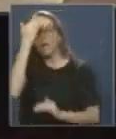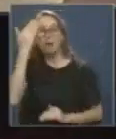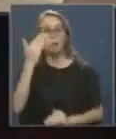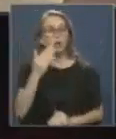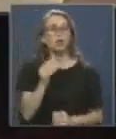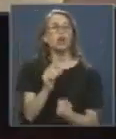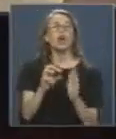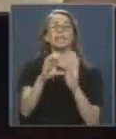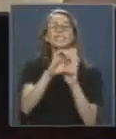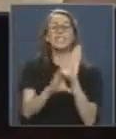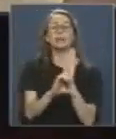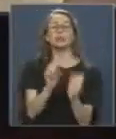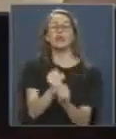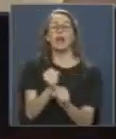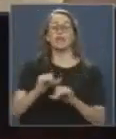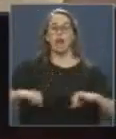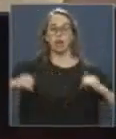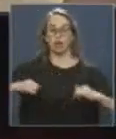Estatuto Laboral Juvenil,